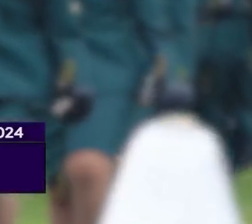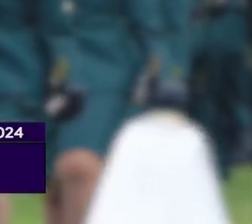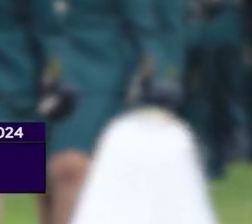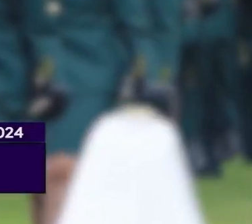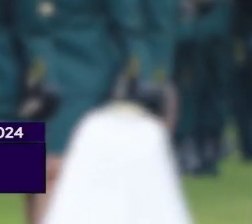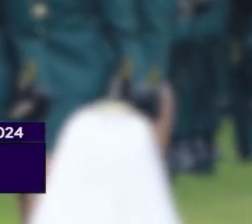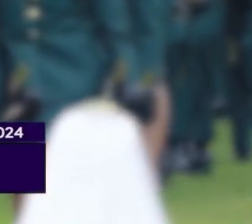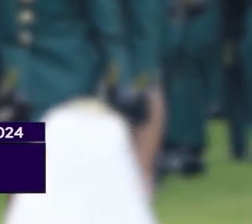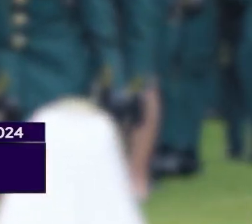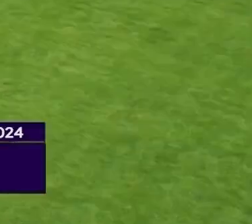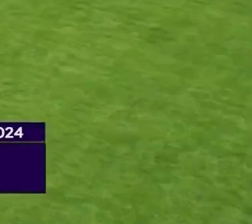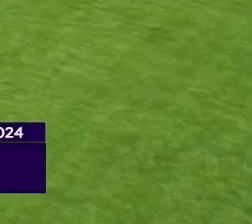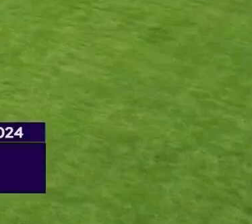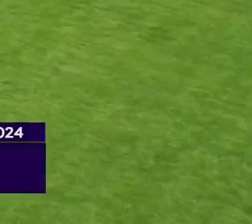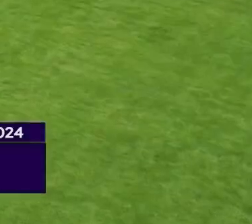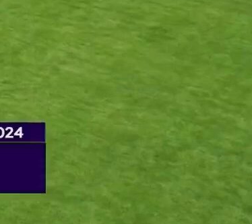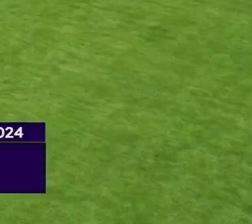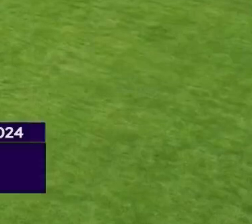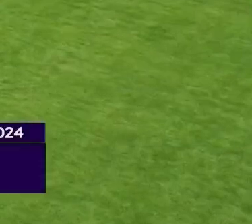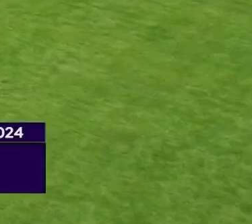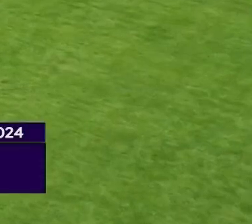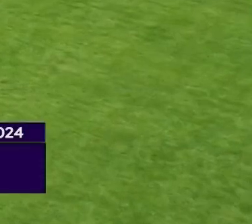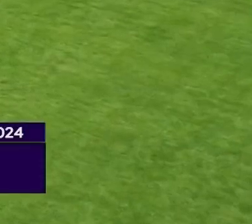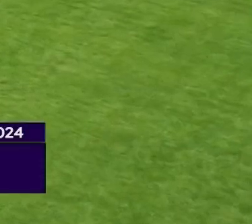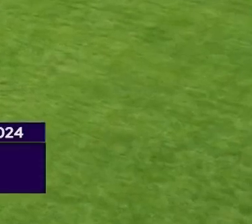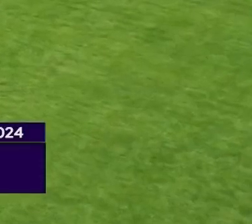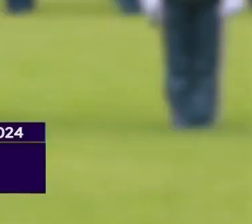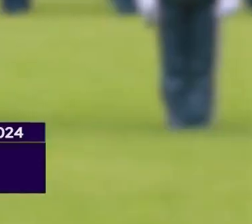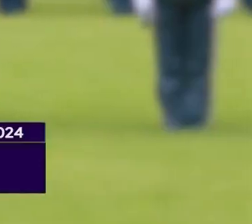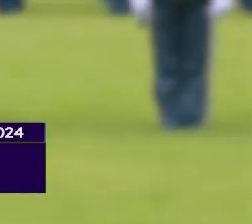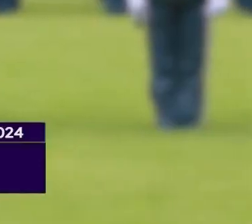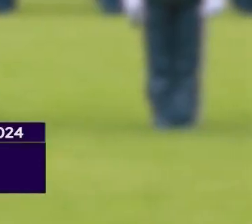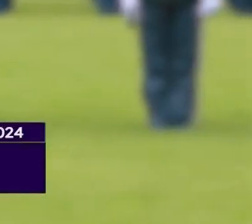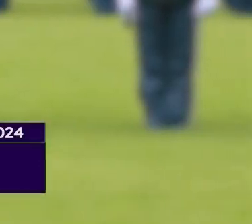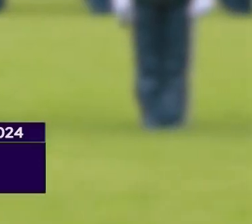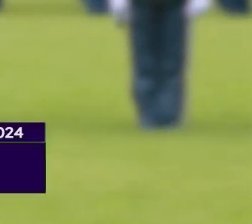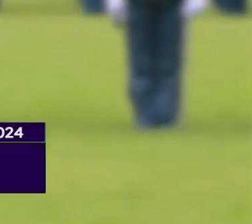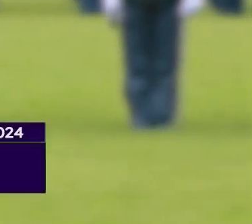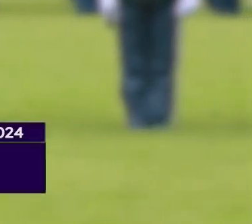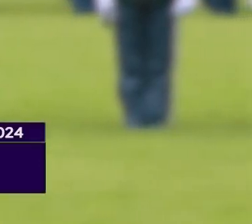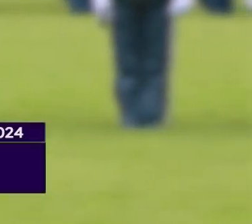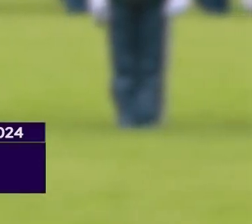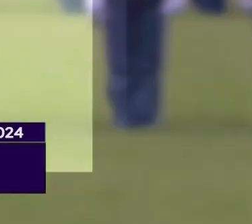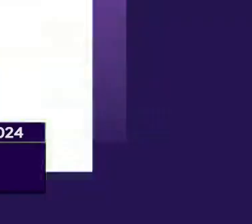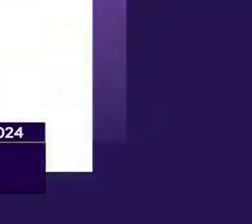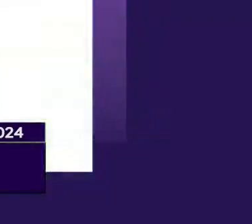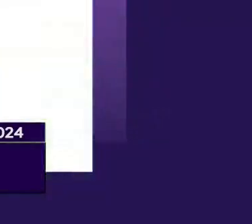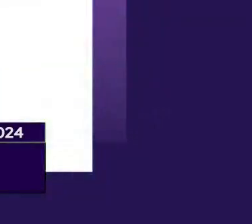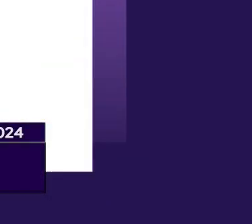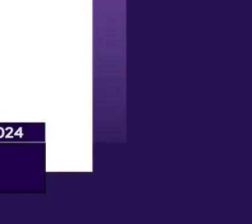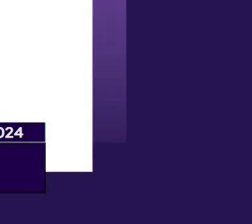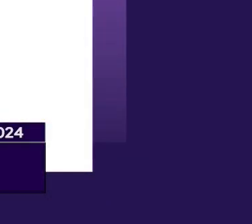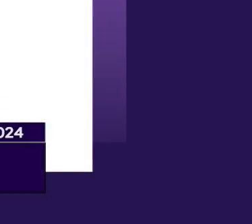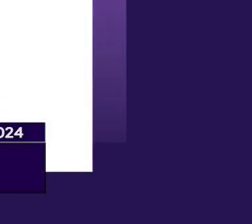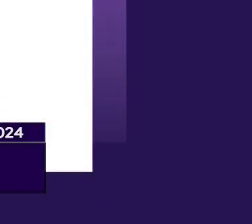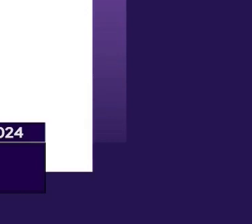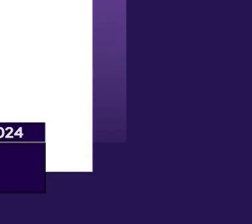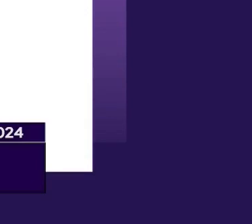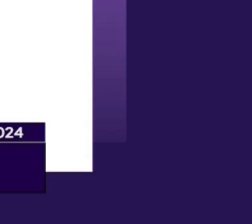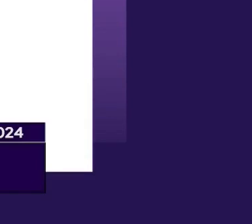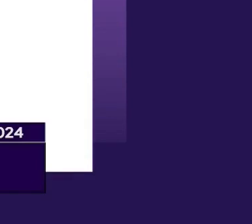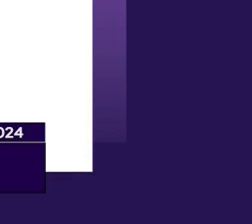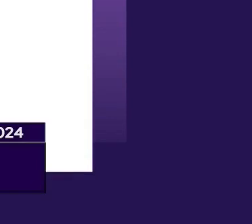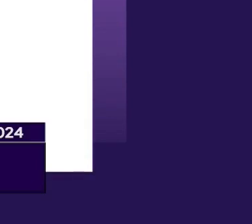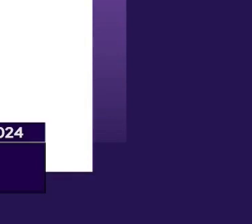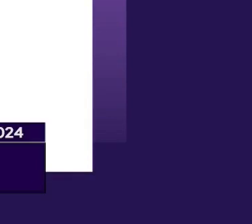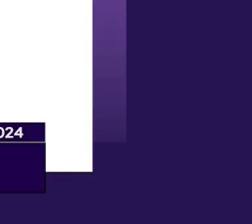Investigan una infección respiratoria aguda en la Escuela Militar José María Córdoba tras muerte de cadete. El Ejército Nacional